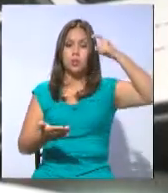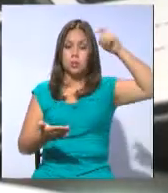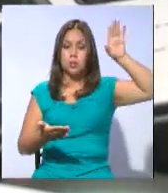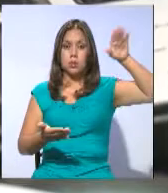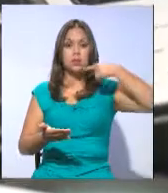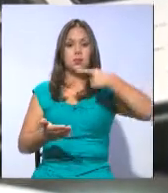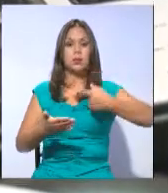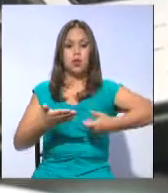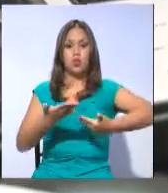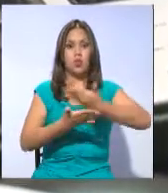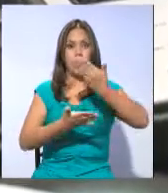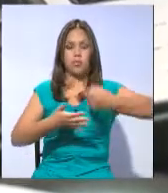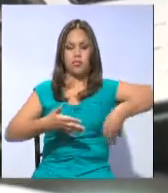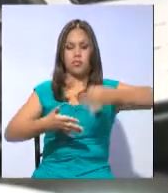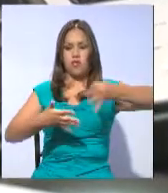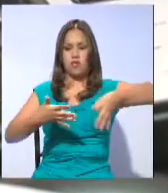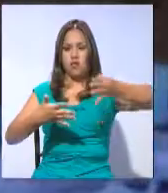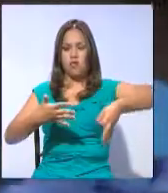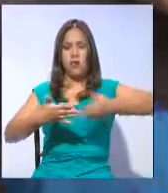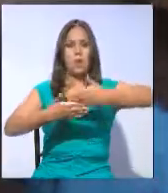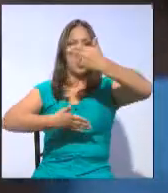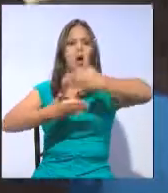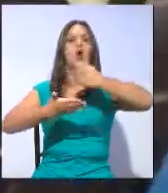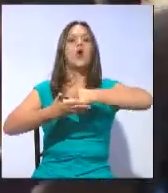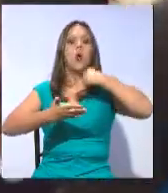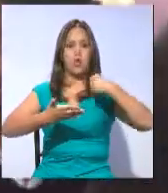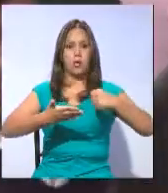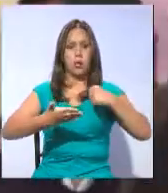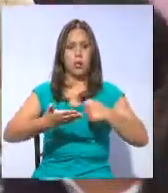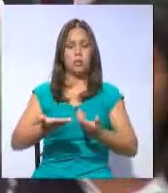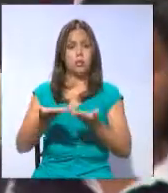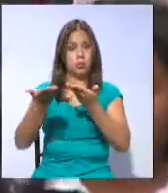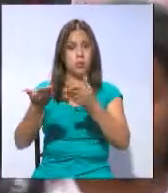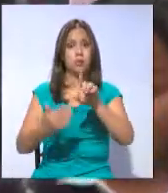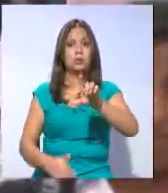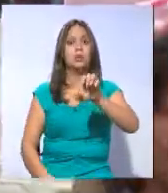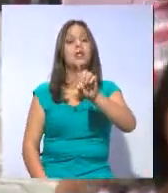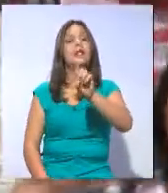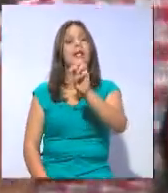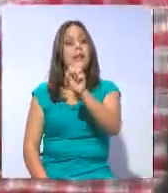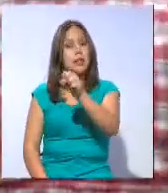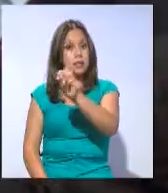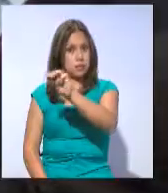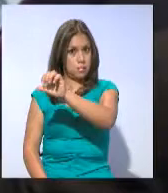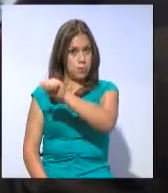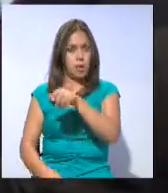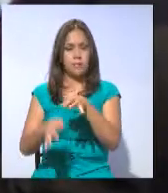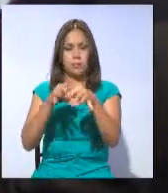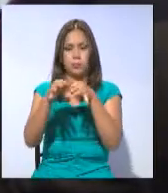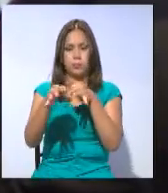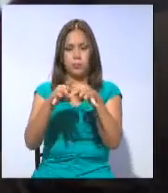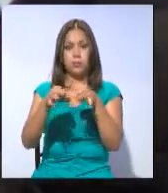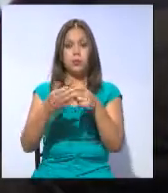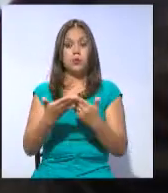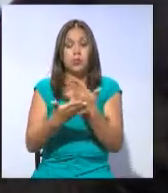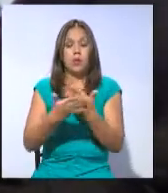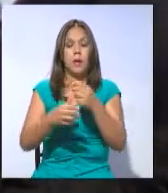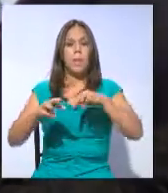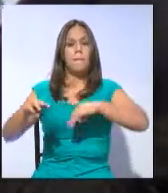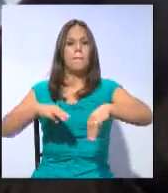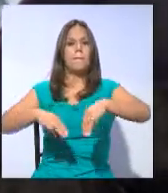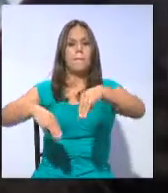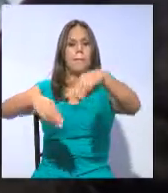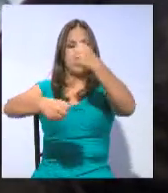nuevos tipos de contratos. Ante ello, el ministro de Trabajo, Raúl Ledesma, argumenta. Las nuevas metodologías de trabajo que